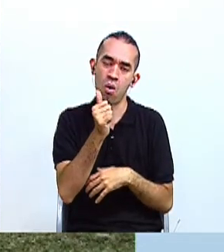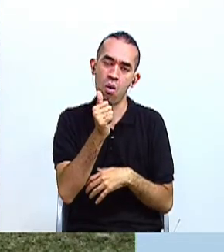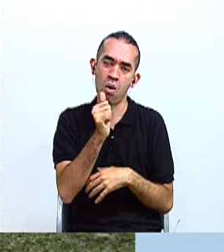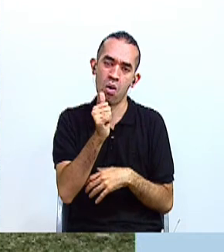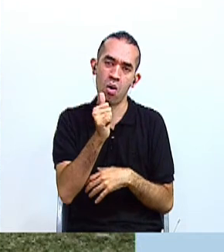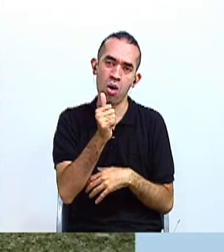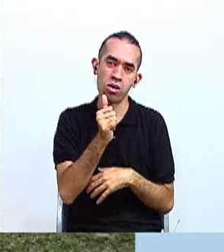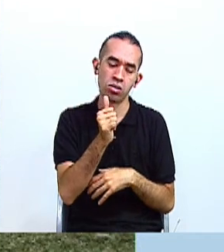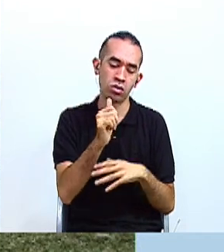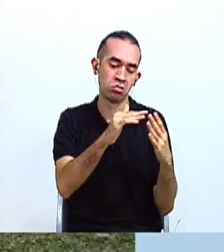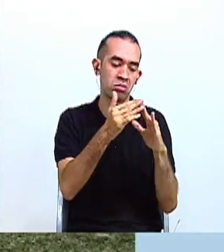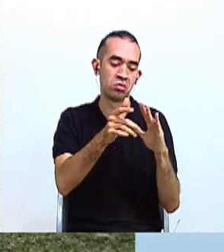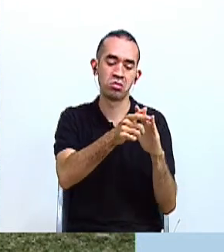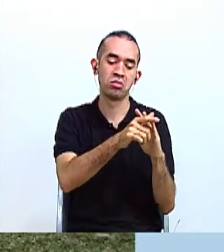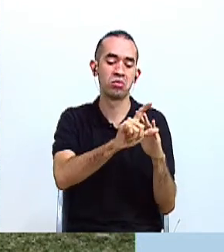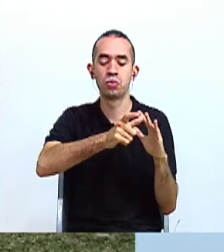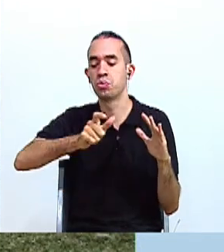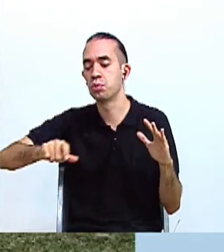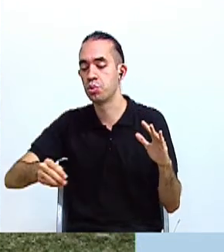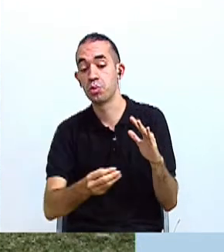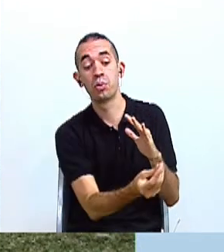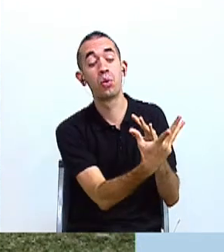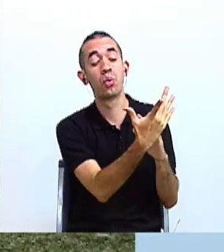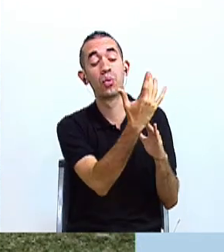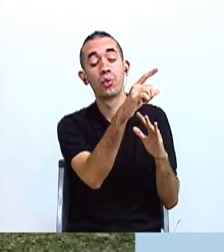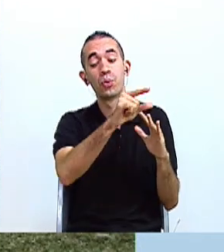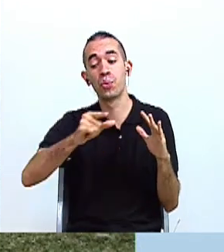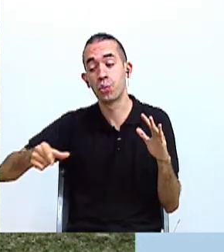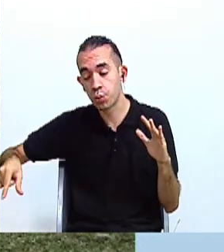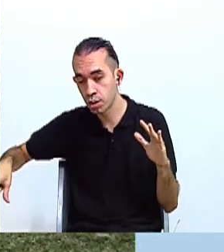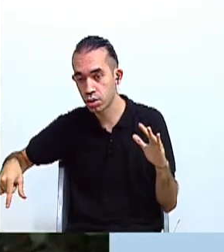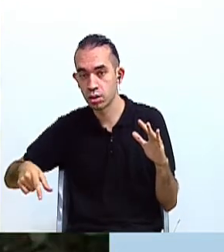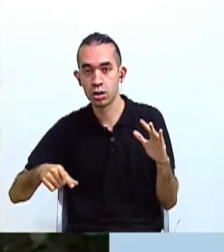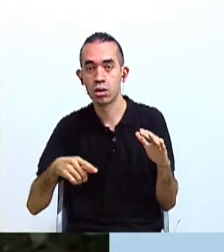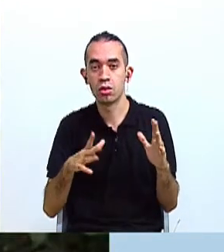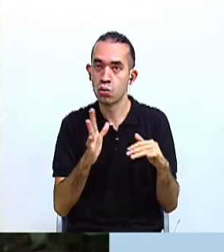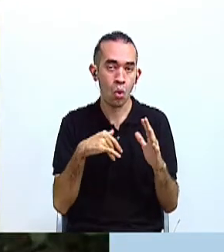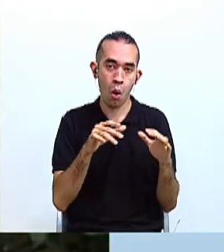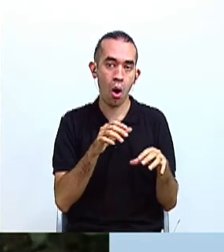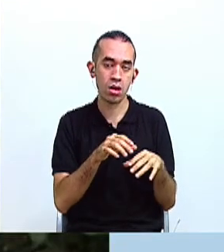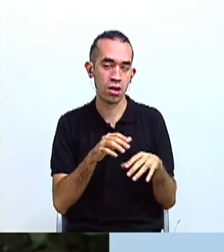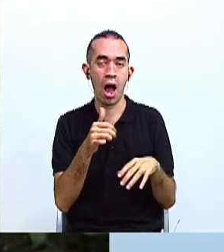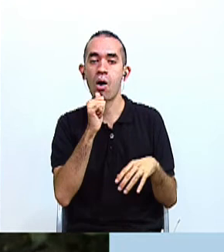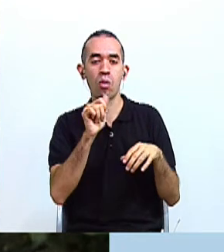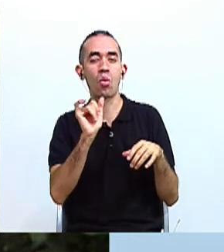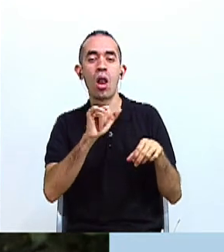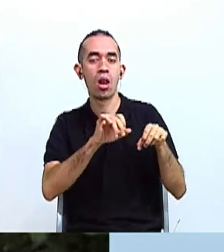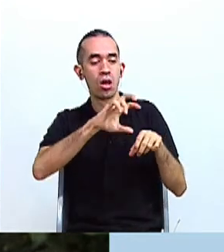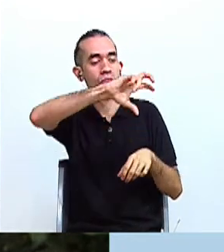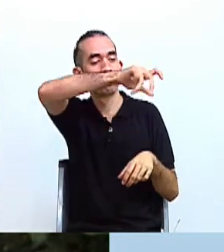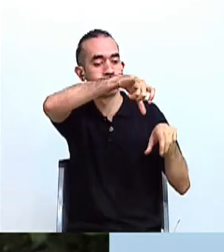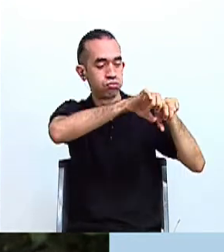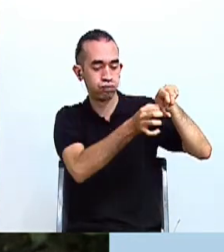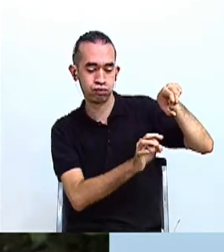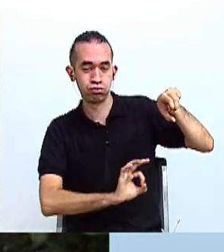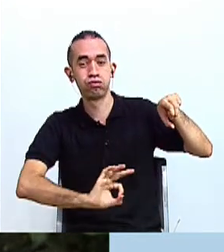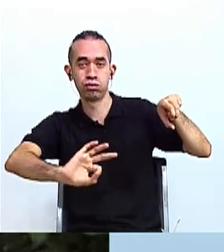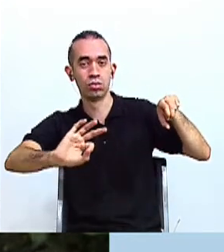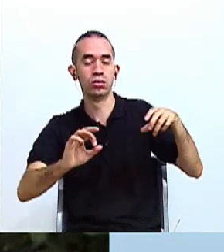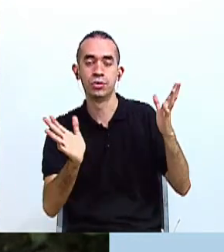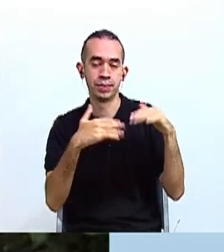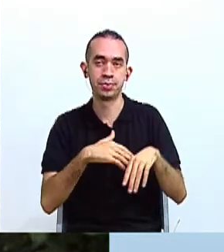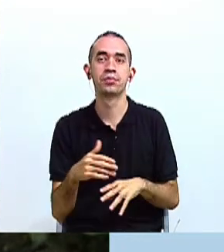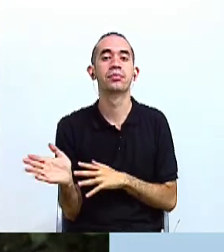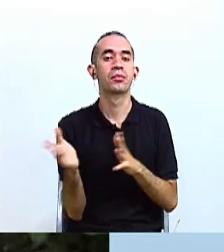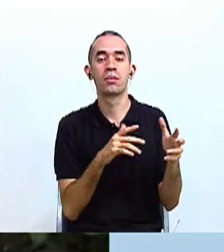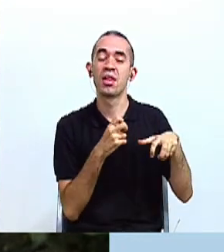aldeas a través de manantiales, a través de los ríos, porque no existen otros medios posibles. Otro de los problemas es el uso de